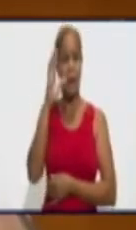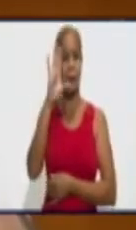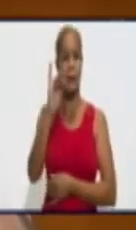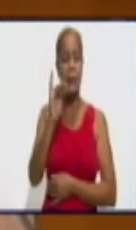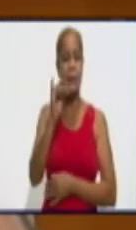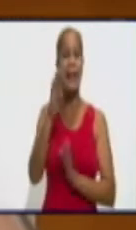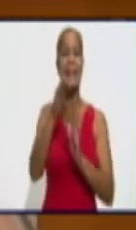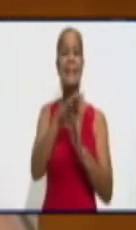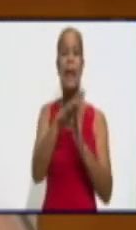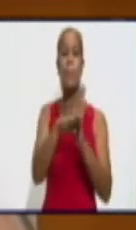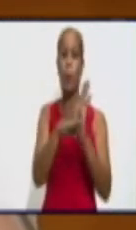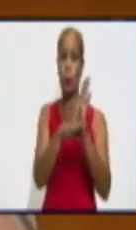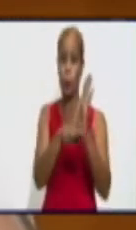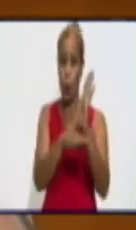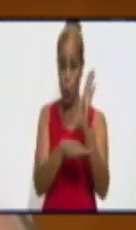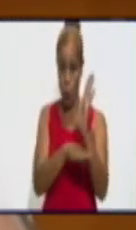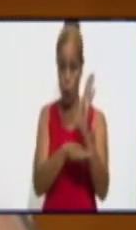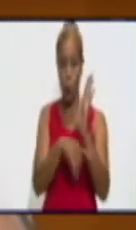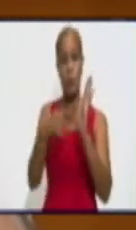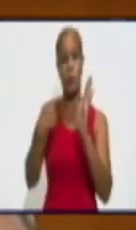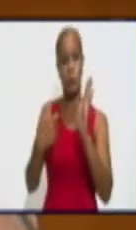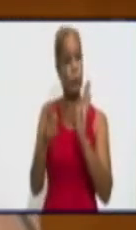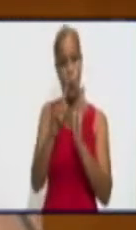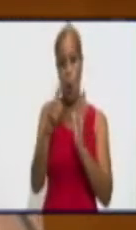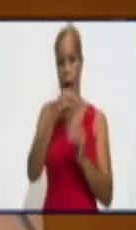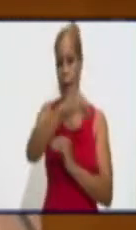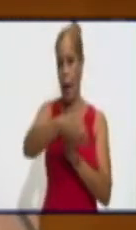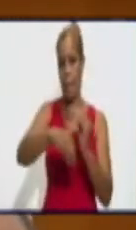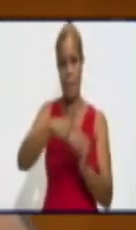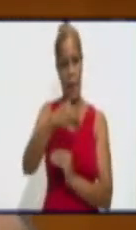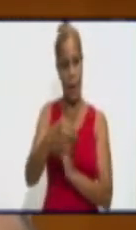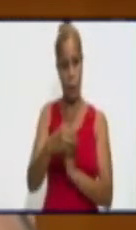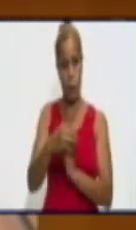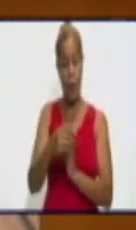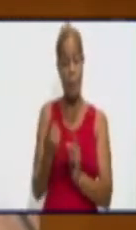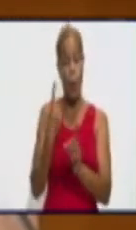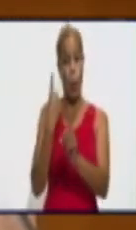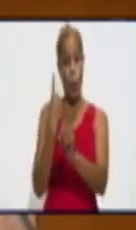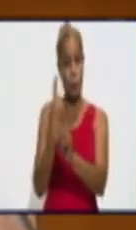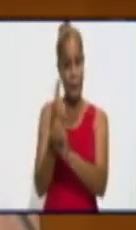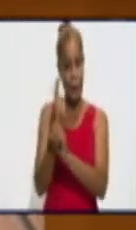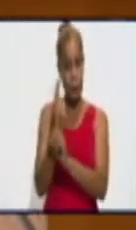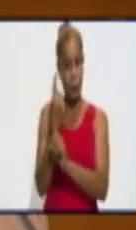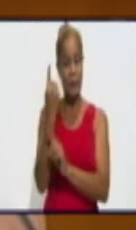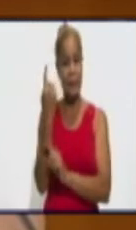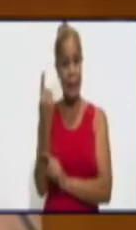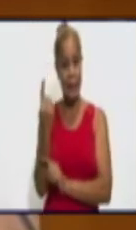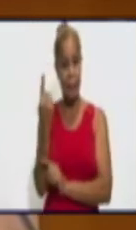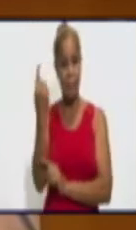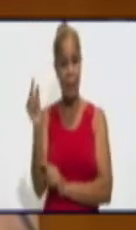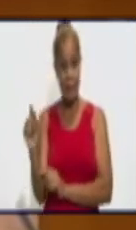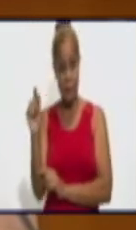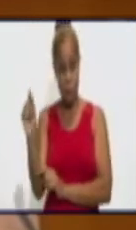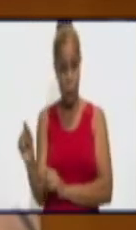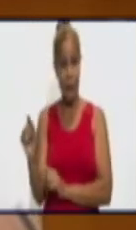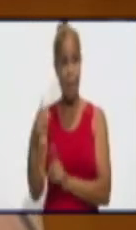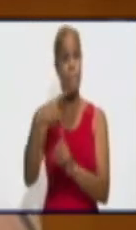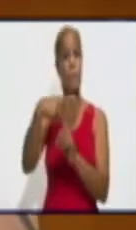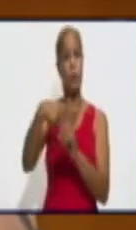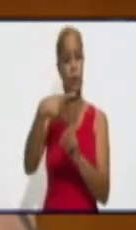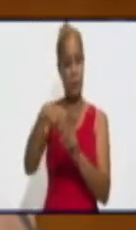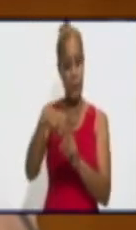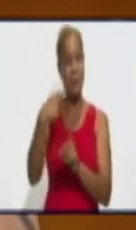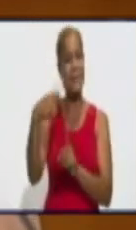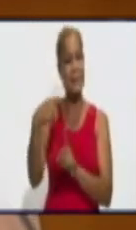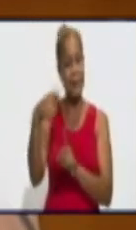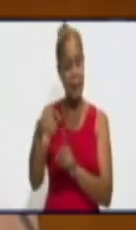siendo el mismo, el mismo. El contacto de caso confirmado y sospechoso tiene que llevar un aislamiento y